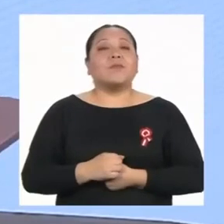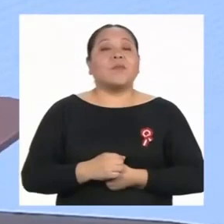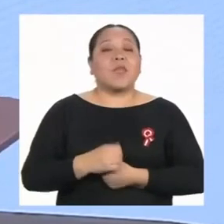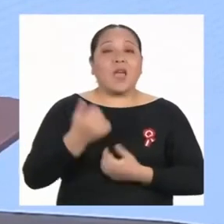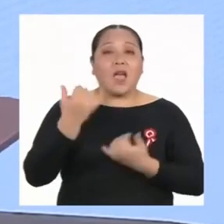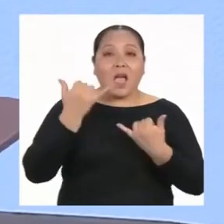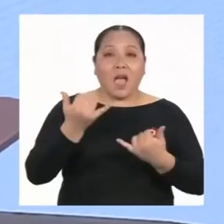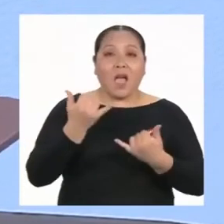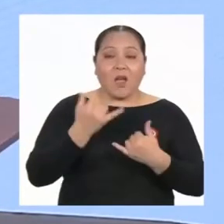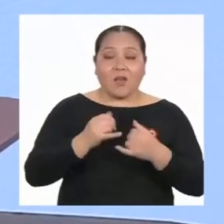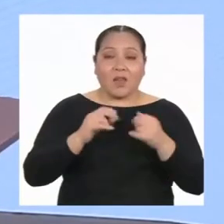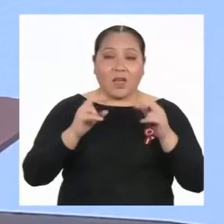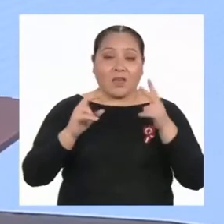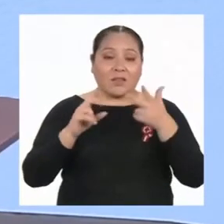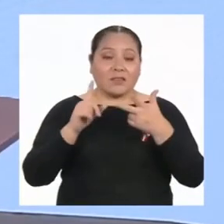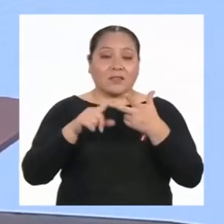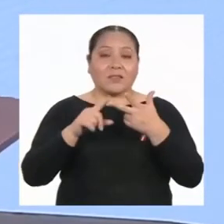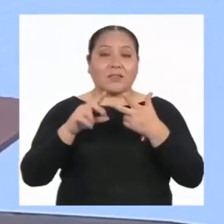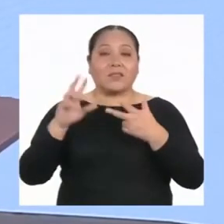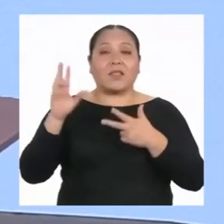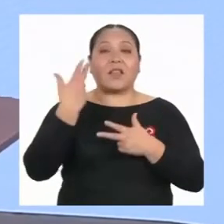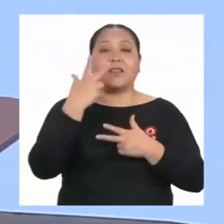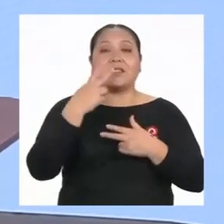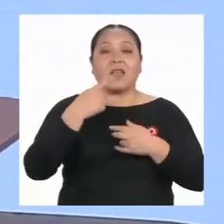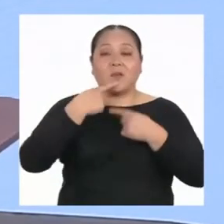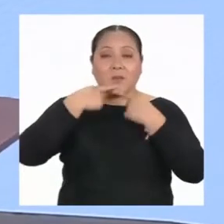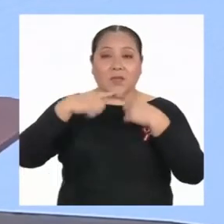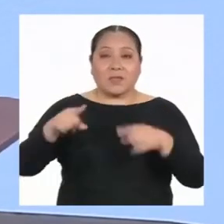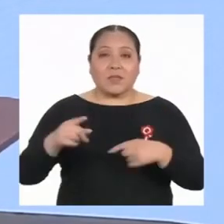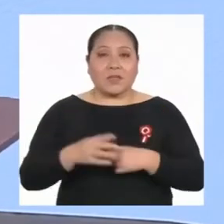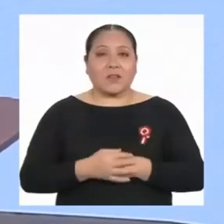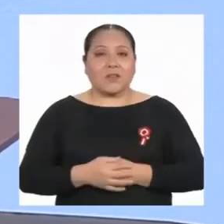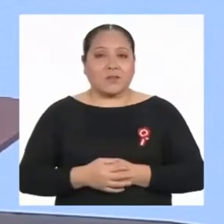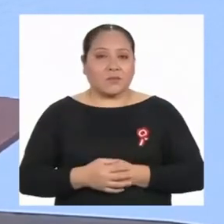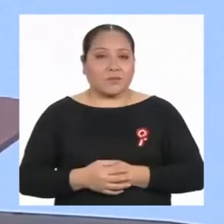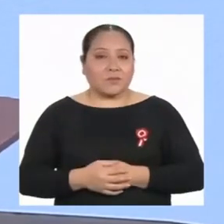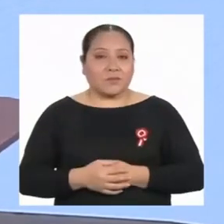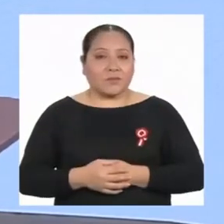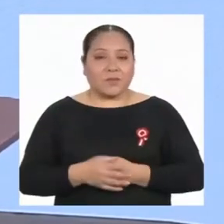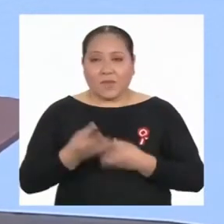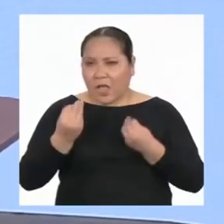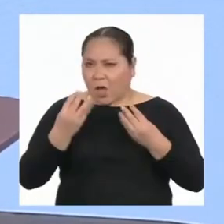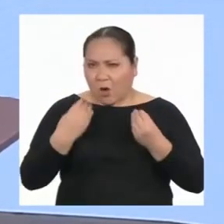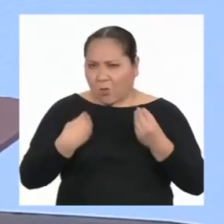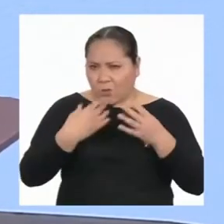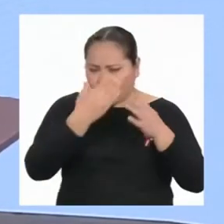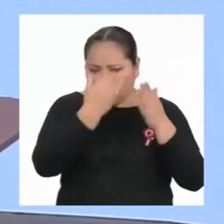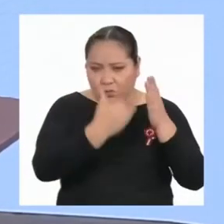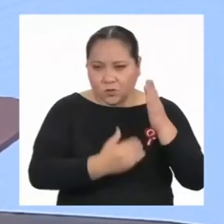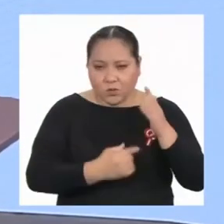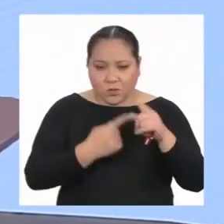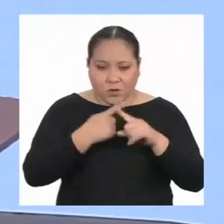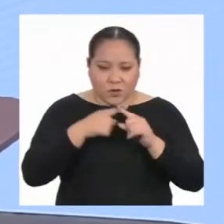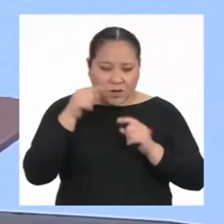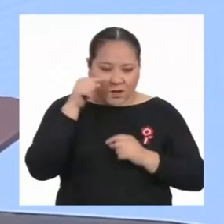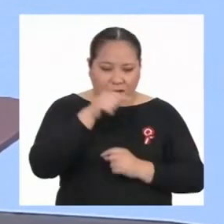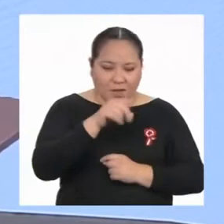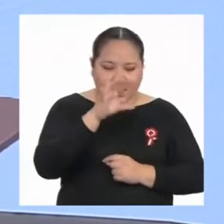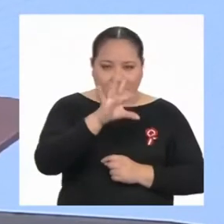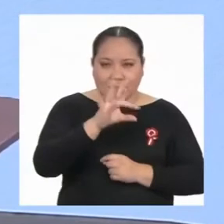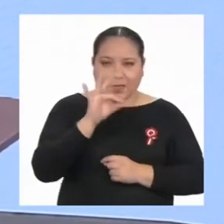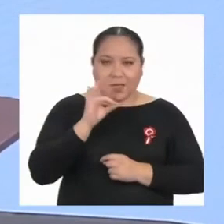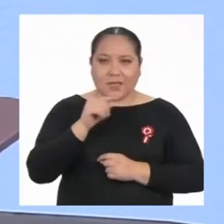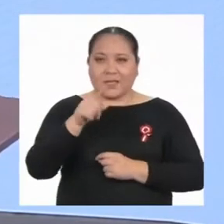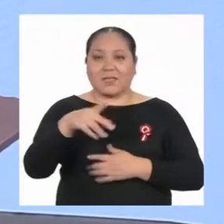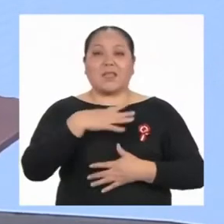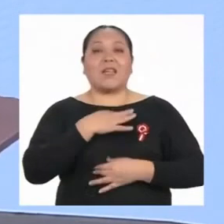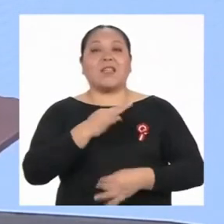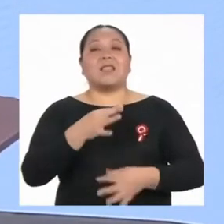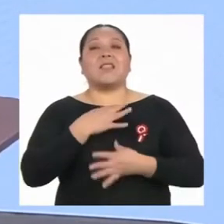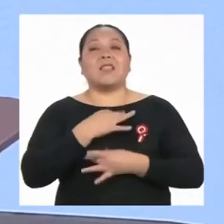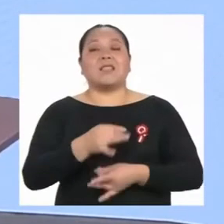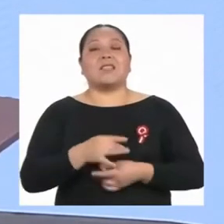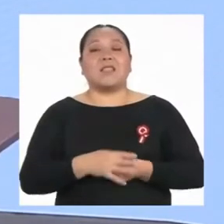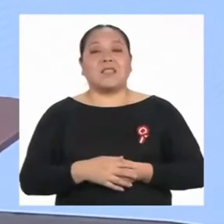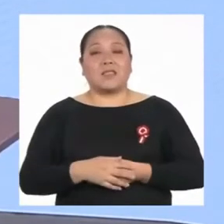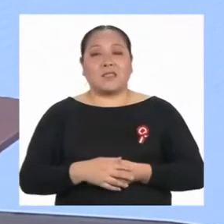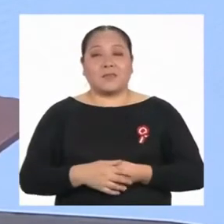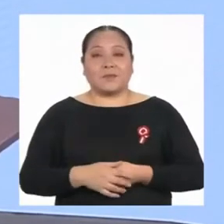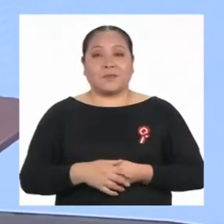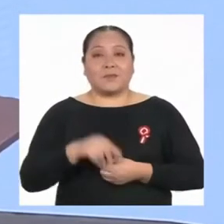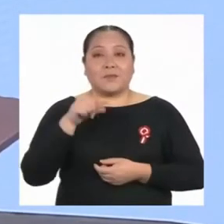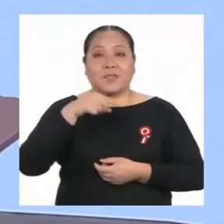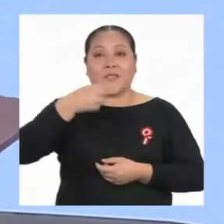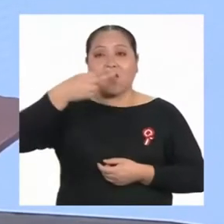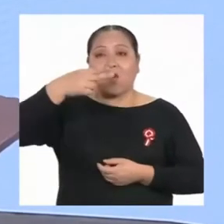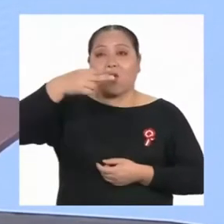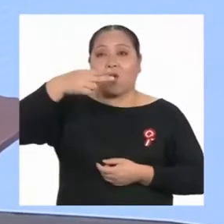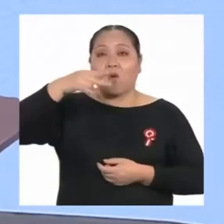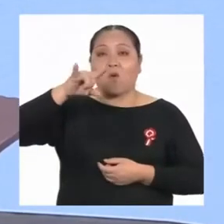con nuestro tercer mensaje. Tengo varios, pero a ver, este de aquí está muy interesante. Es de